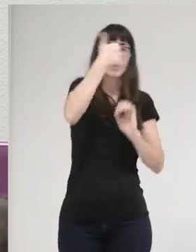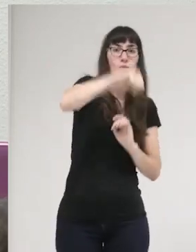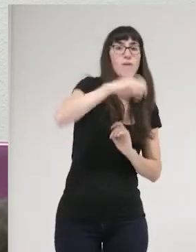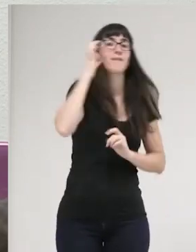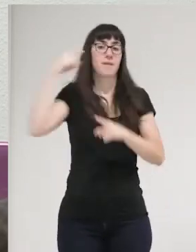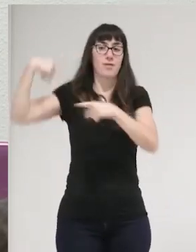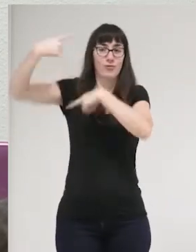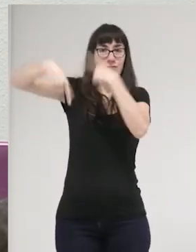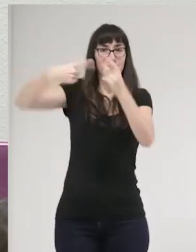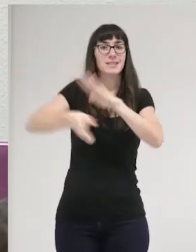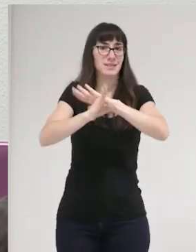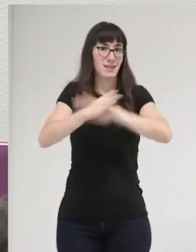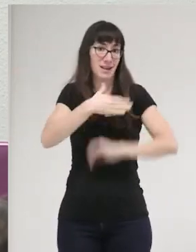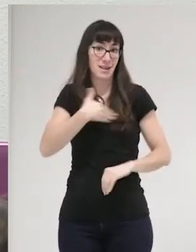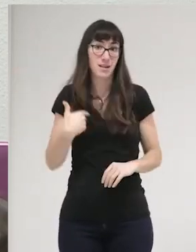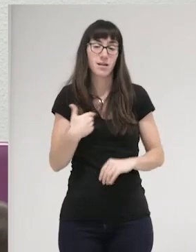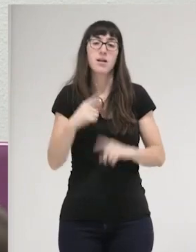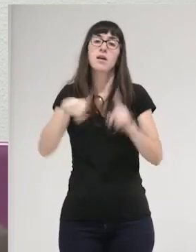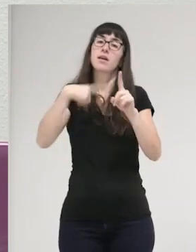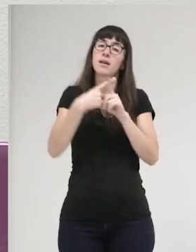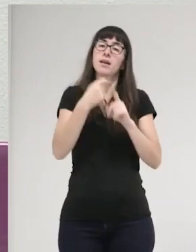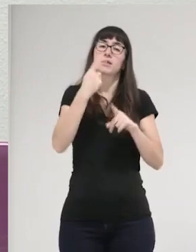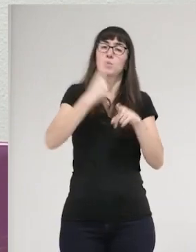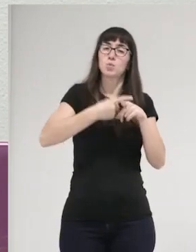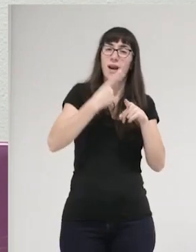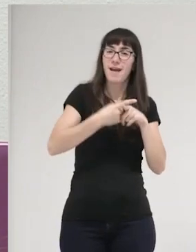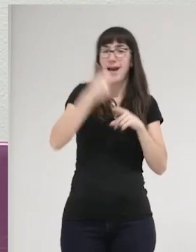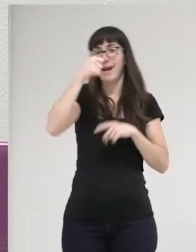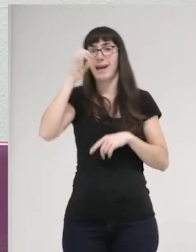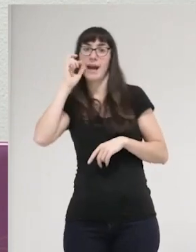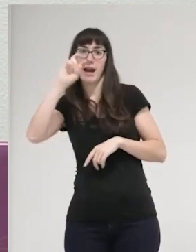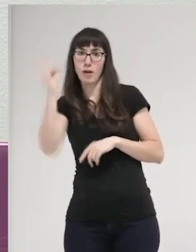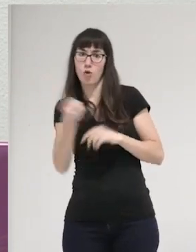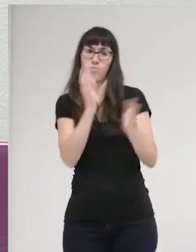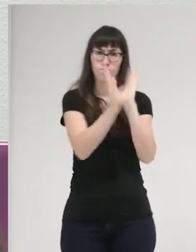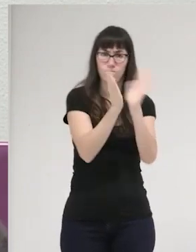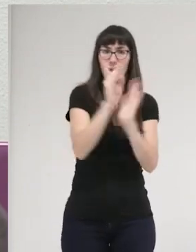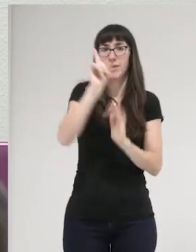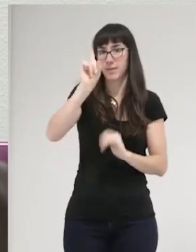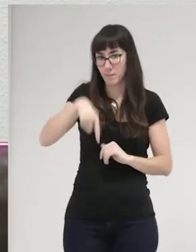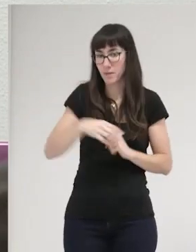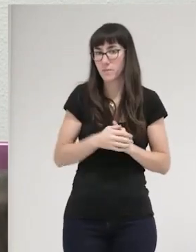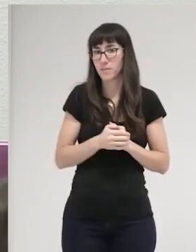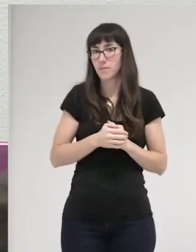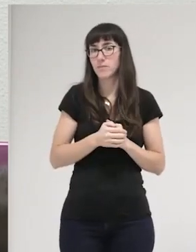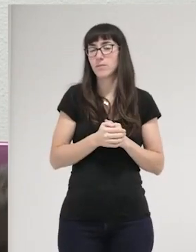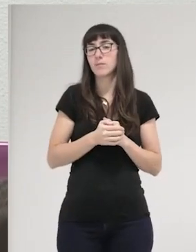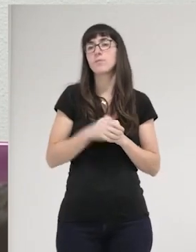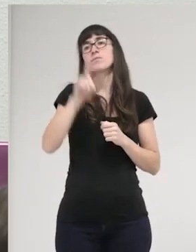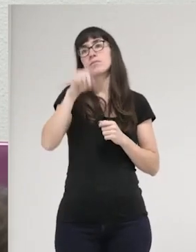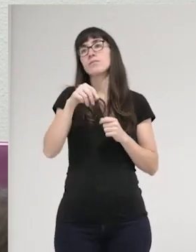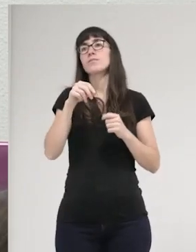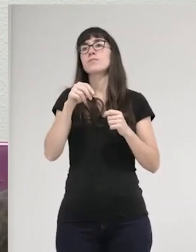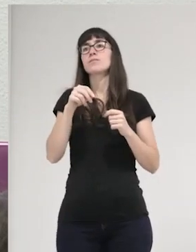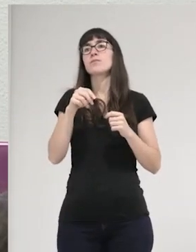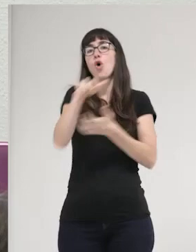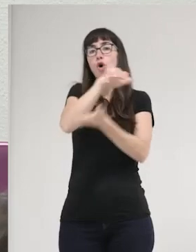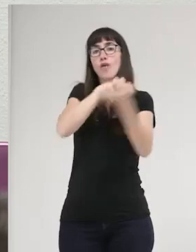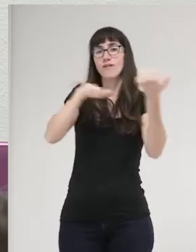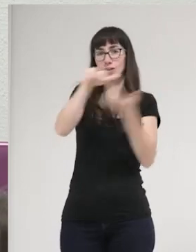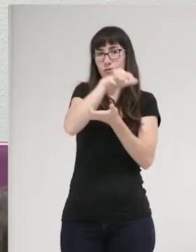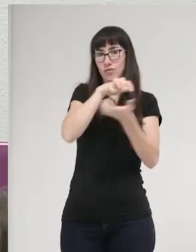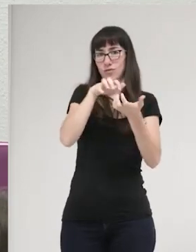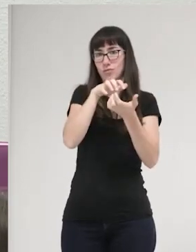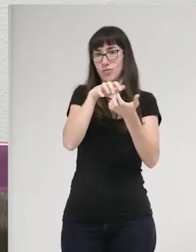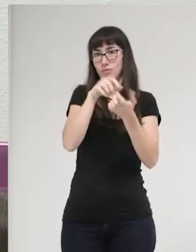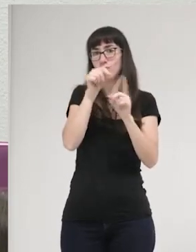clásica. Disciplina, por supuesto, la sexualidad y los géneros. Impone una forma determinada de abordar los conflictos, ¿no?, que es mediante